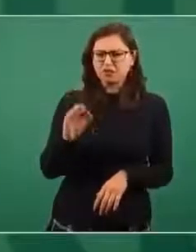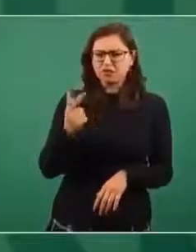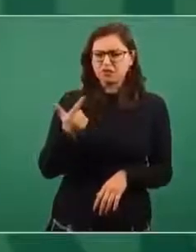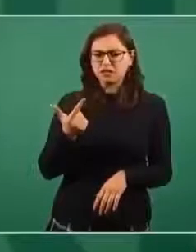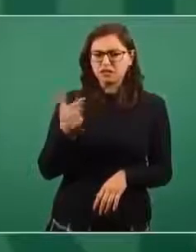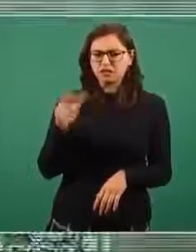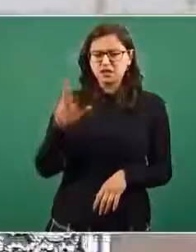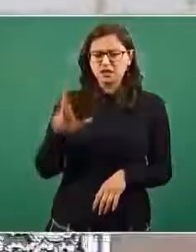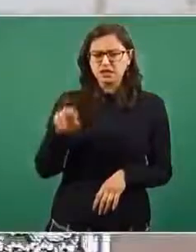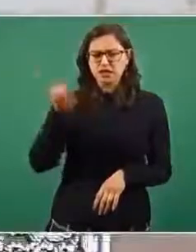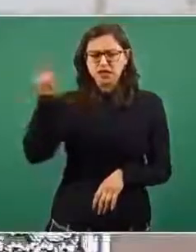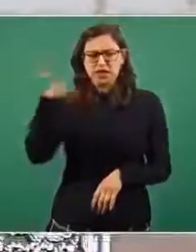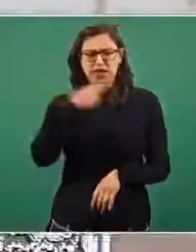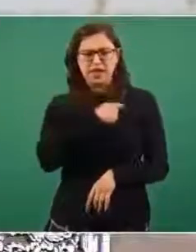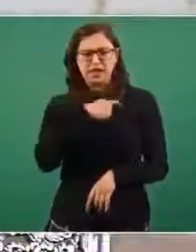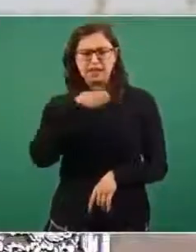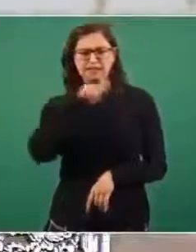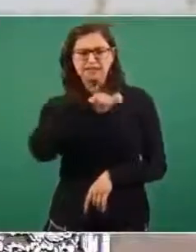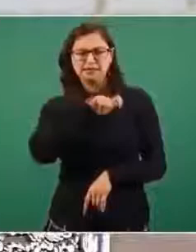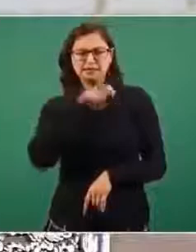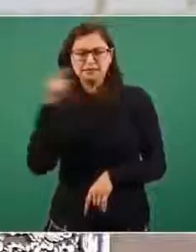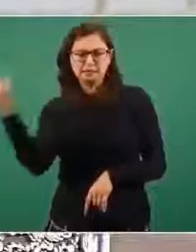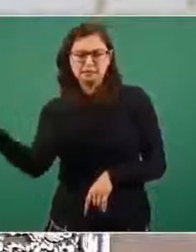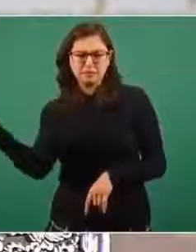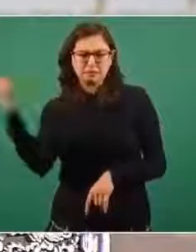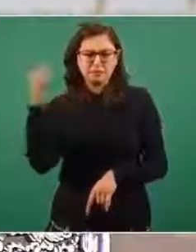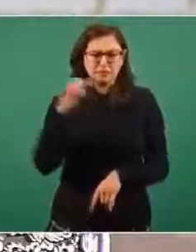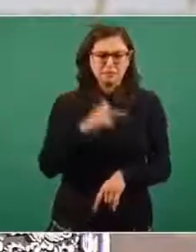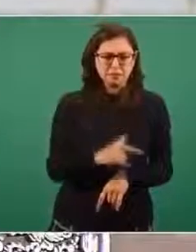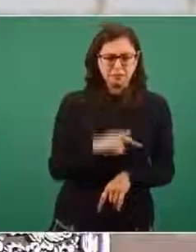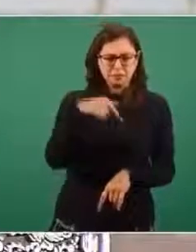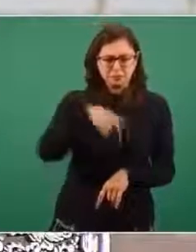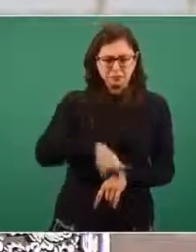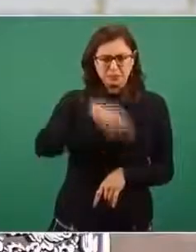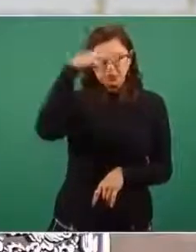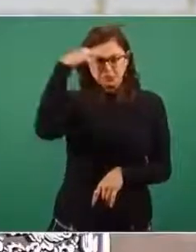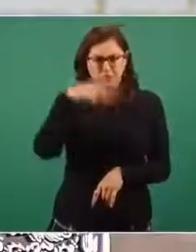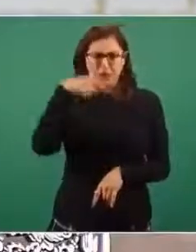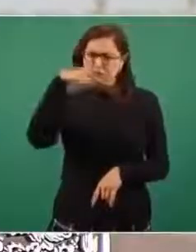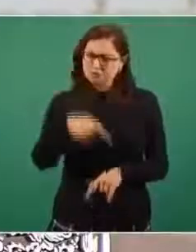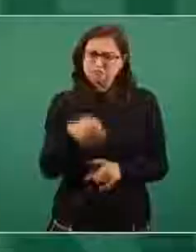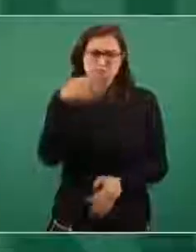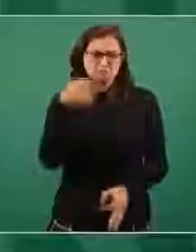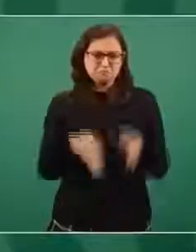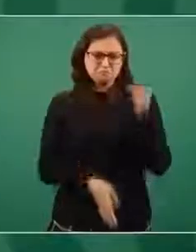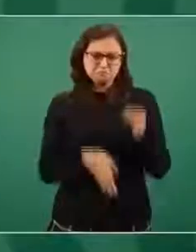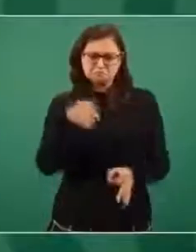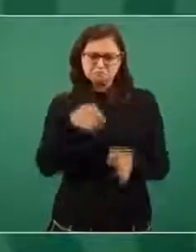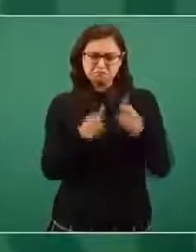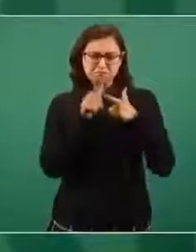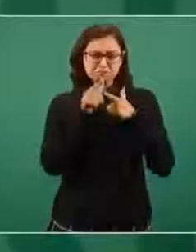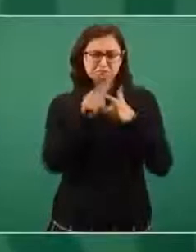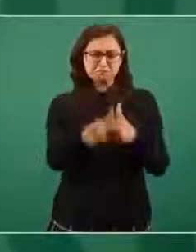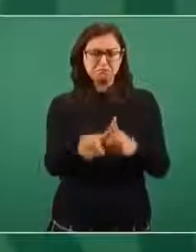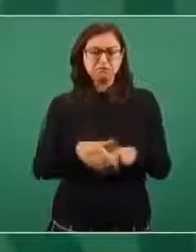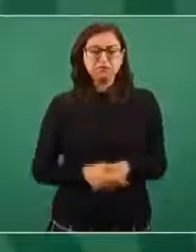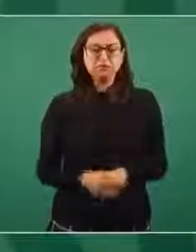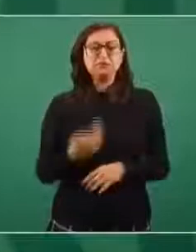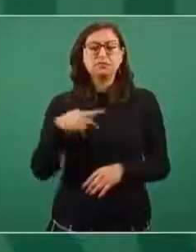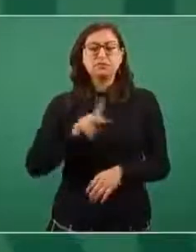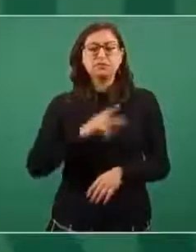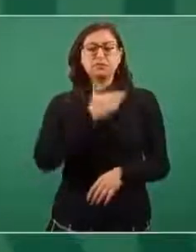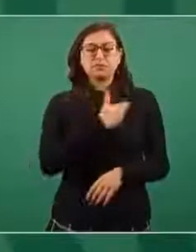España para México, pues tendrá que enfrentar un proceso penal, por supuesto, pero lo que ha dicho el presidente,